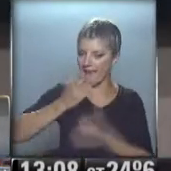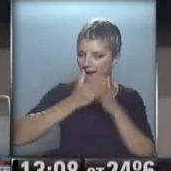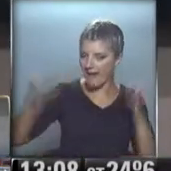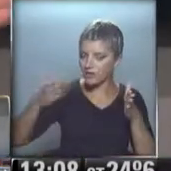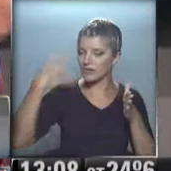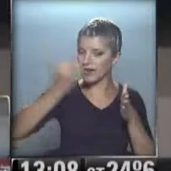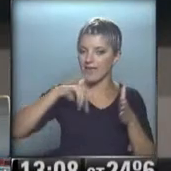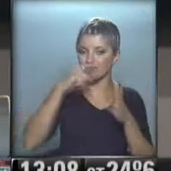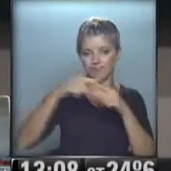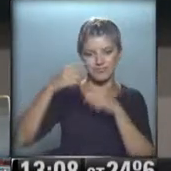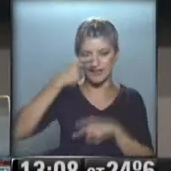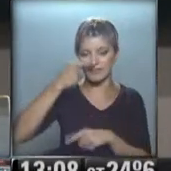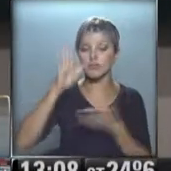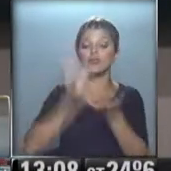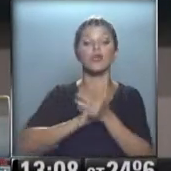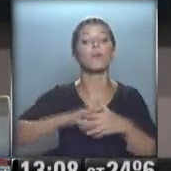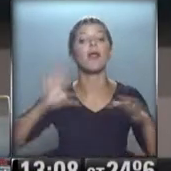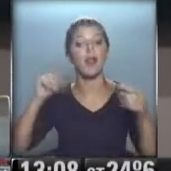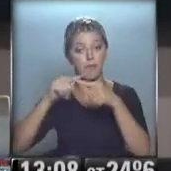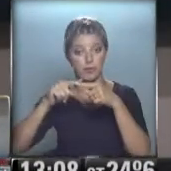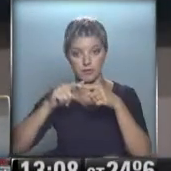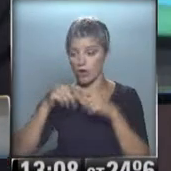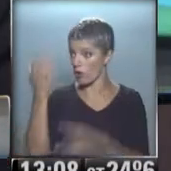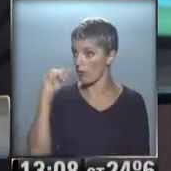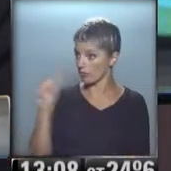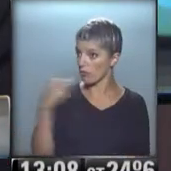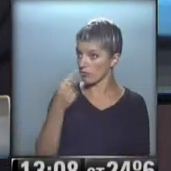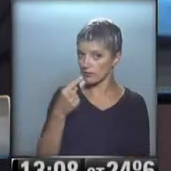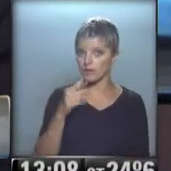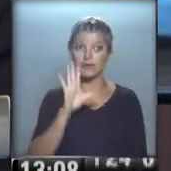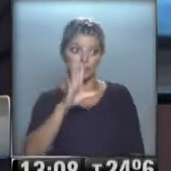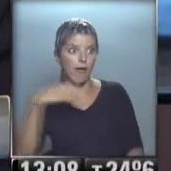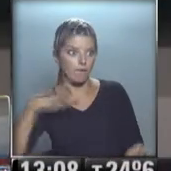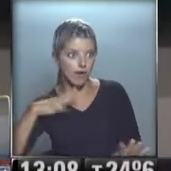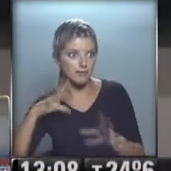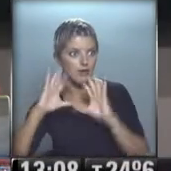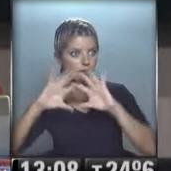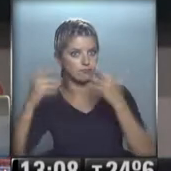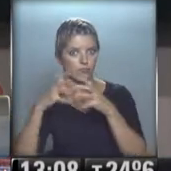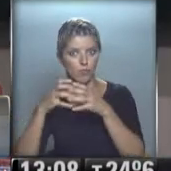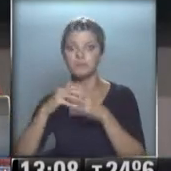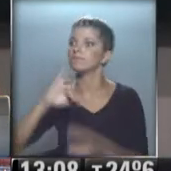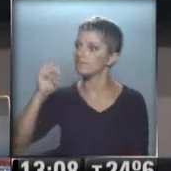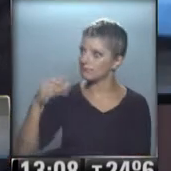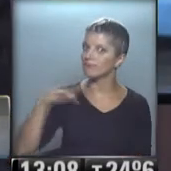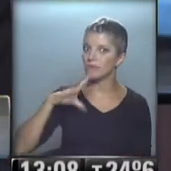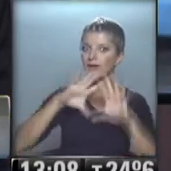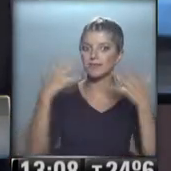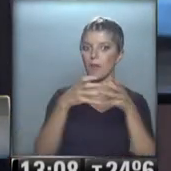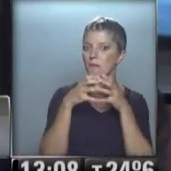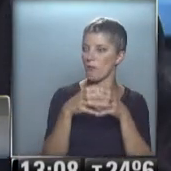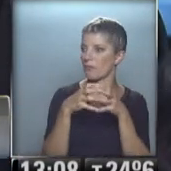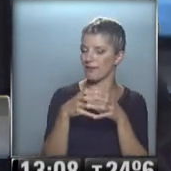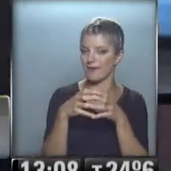lo político con muchas aristas como mencionabas al principio muy intenso y todavía no llegó el mundial y todavía no llegó el mundial que también sigue